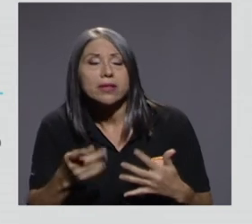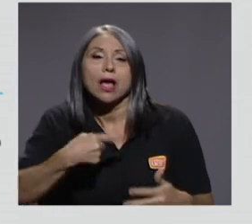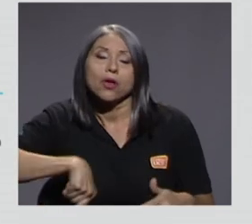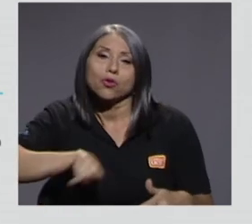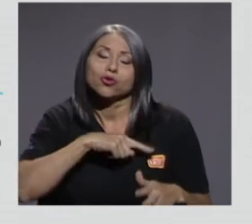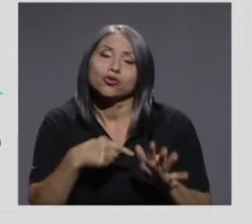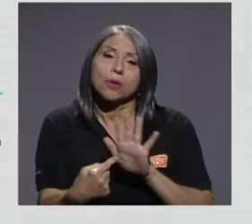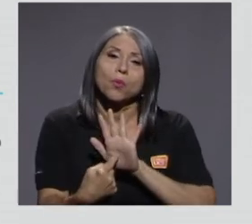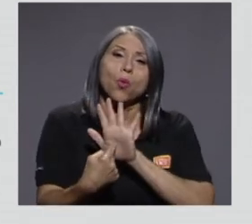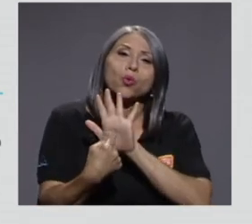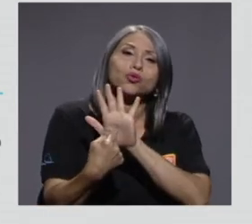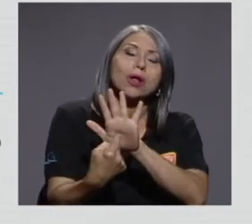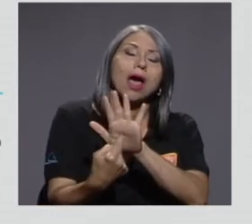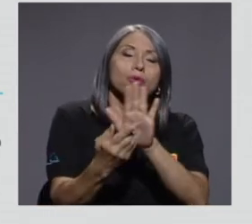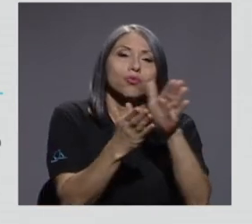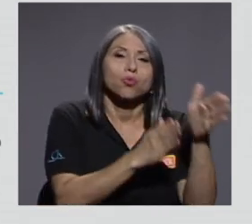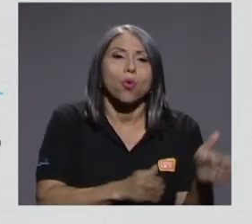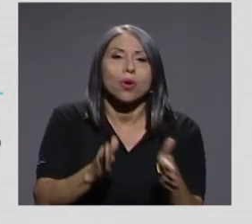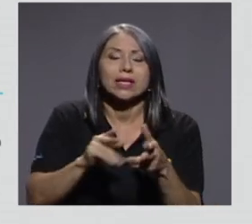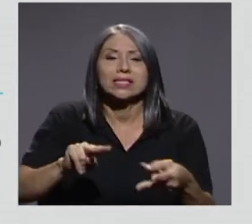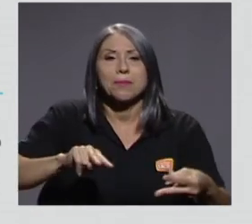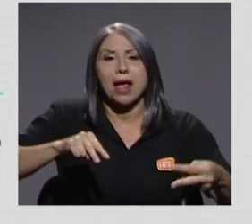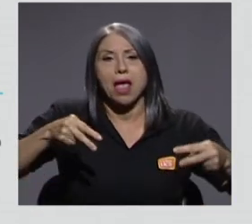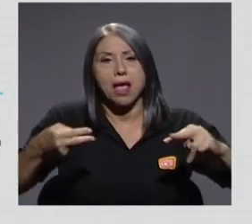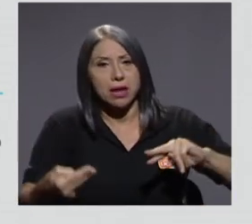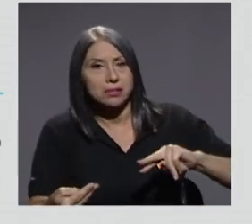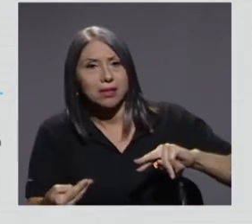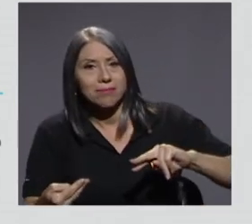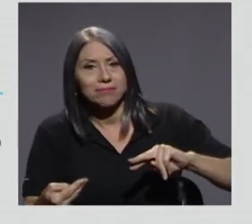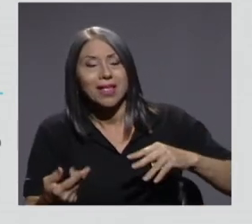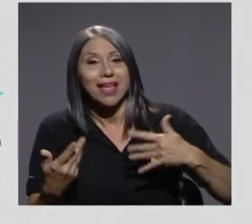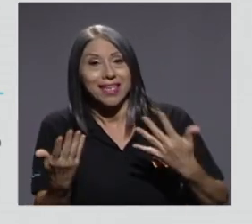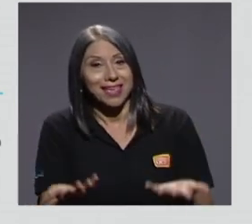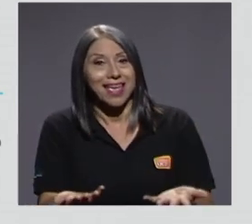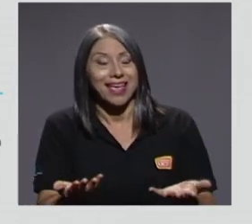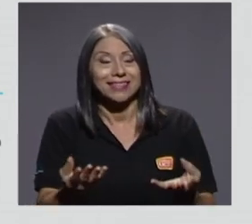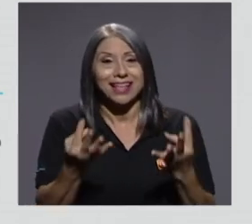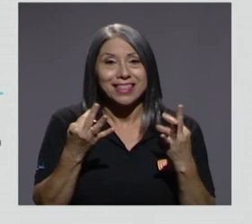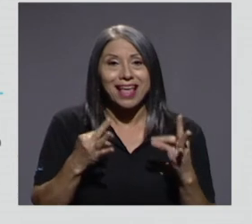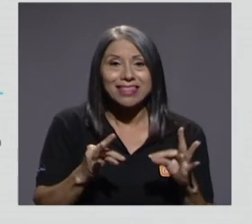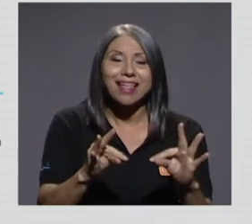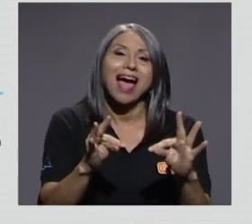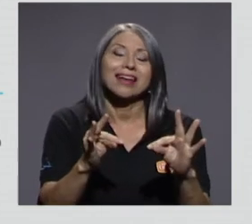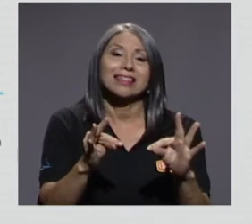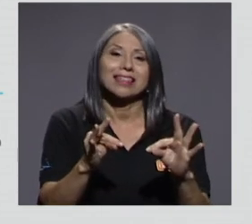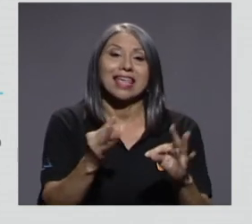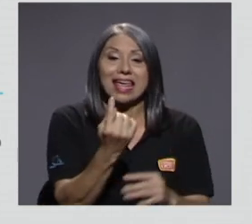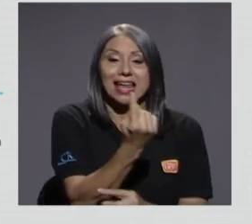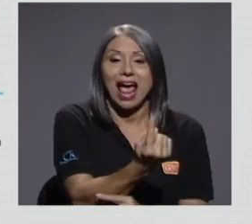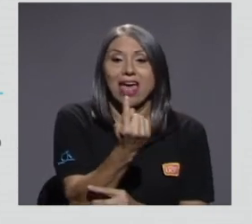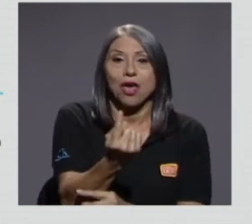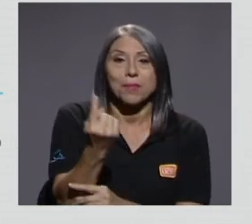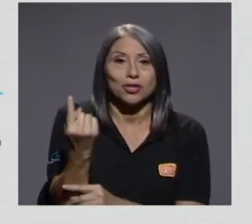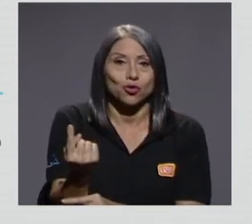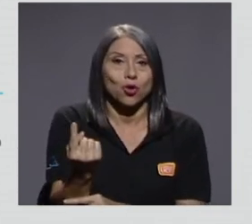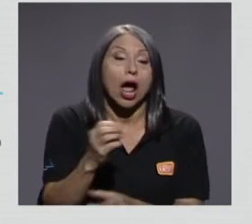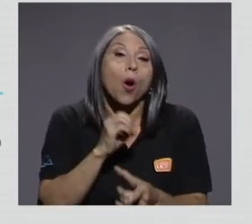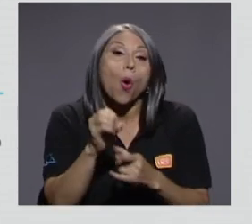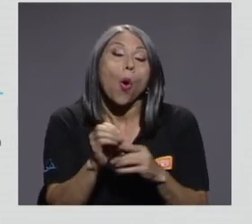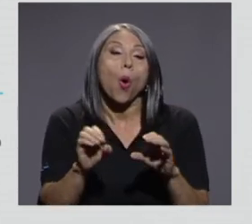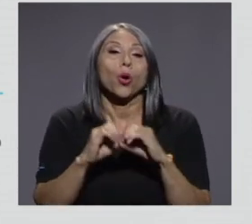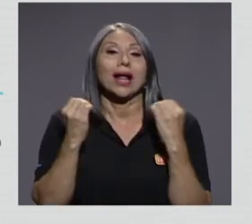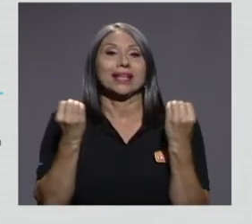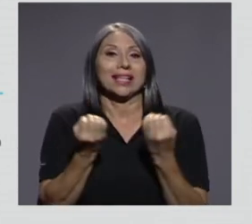ver con la logística inversa, que es esto de tratar de que cada persona u organización que